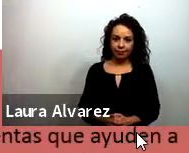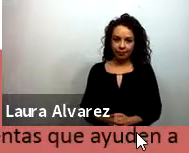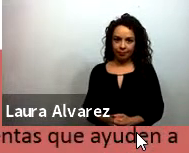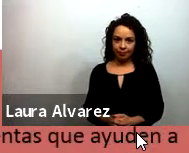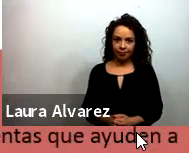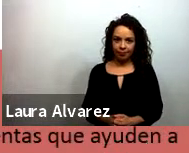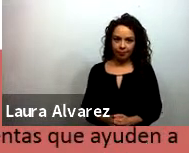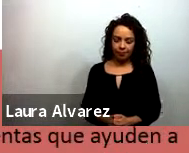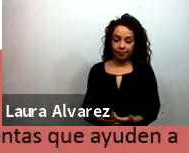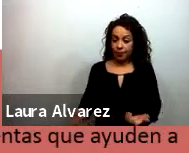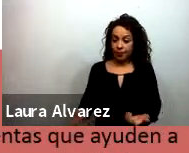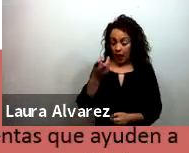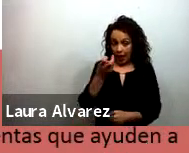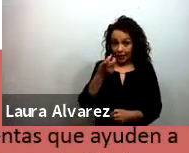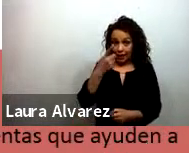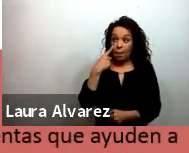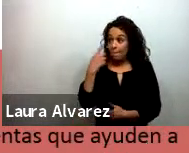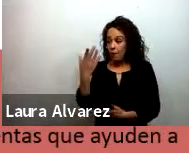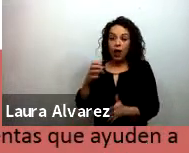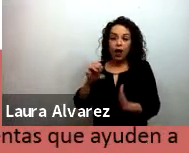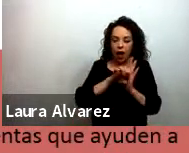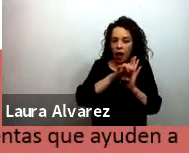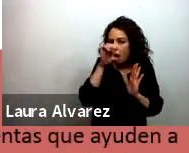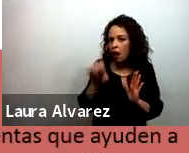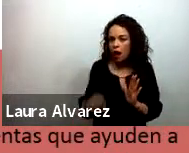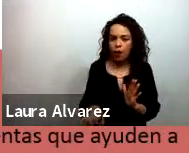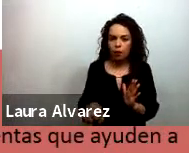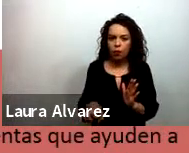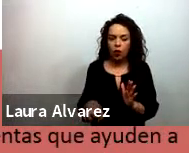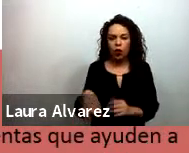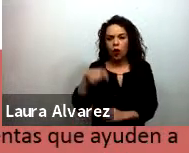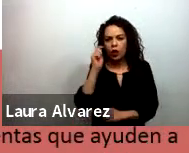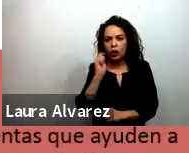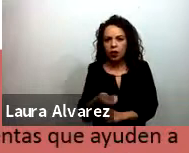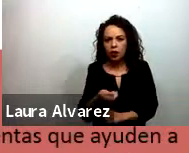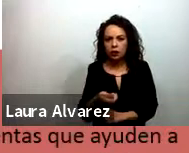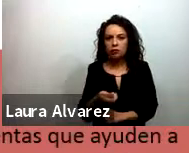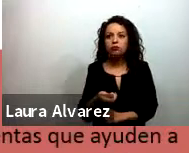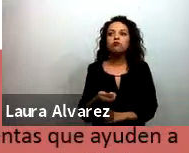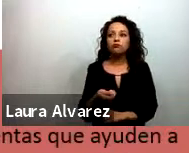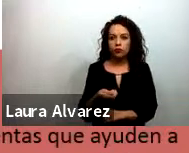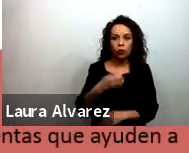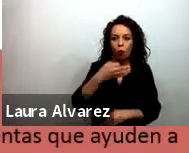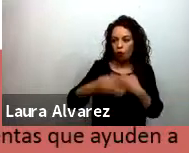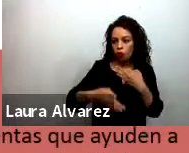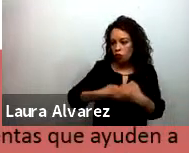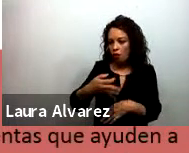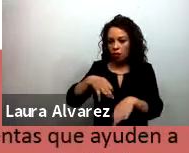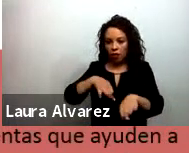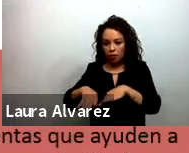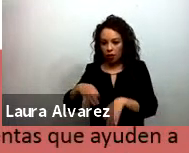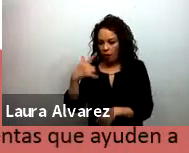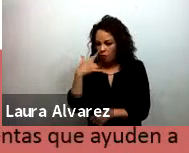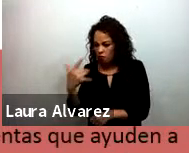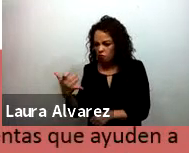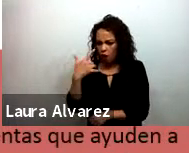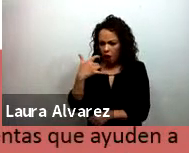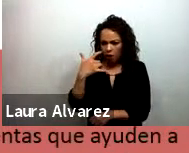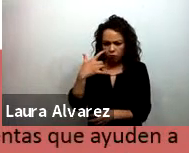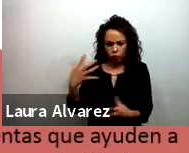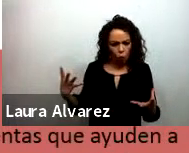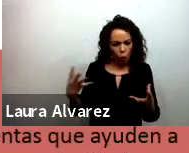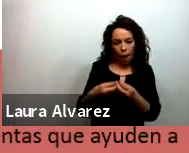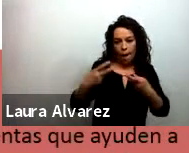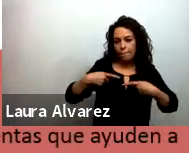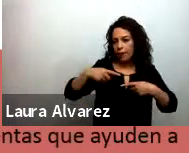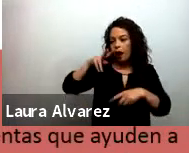este es un ejemplo de una suma de esfuerzos una suma de voluntades a partir de los saberes de las